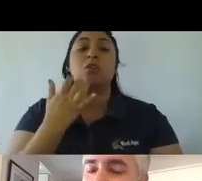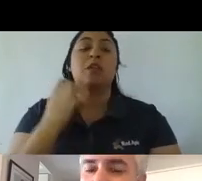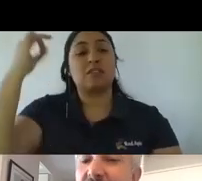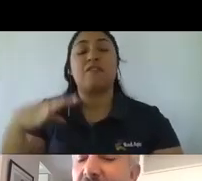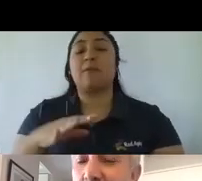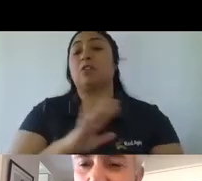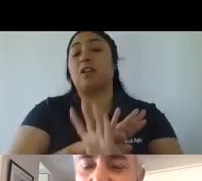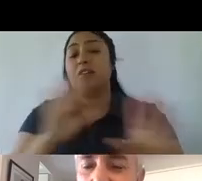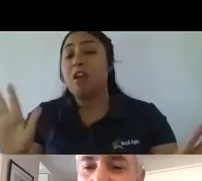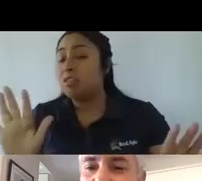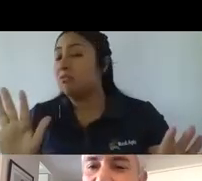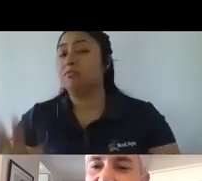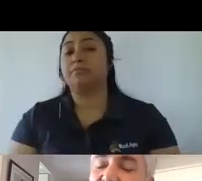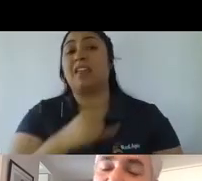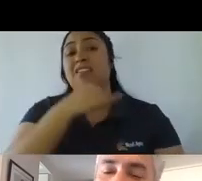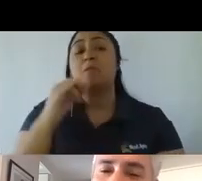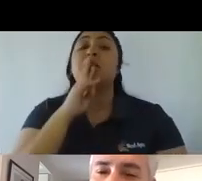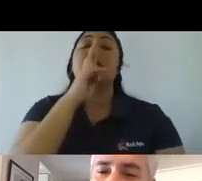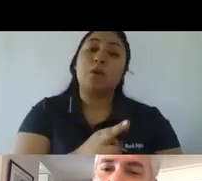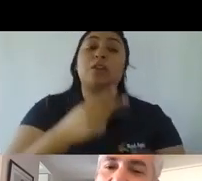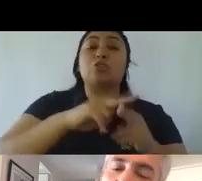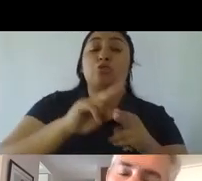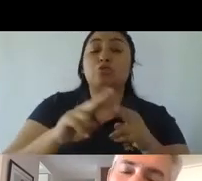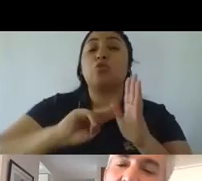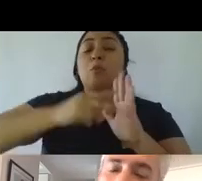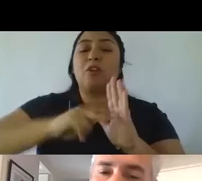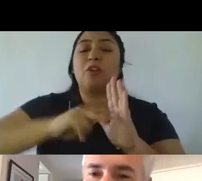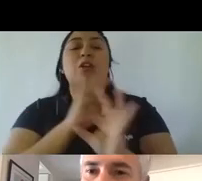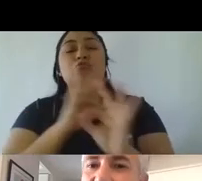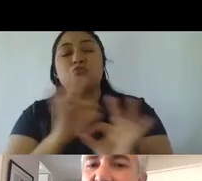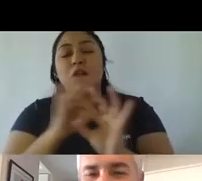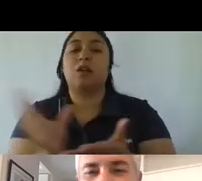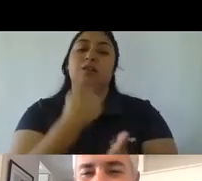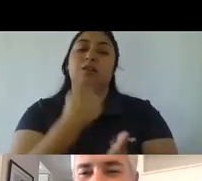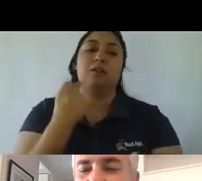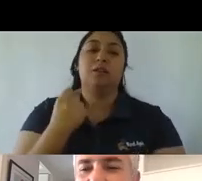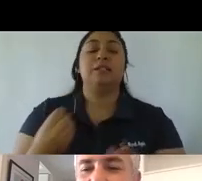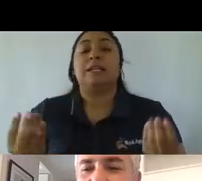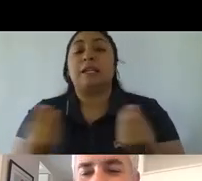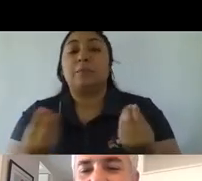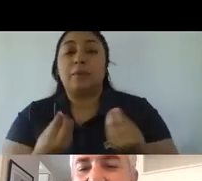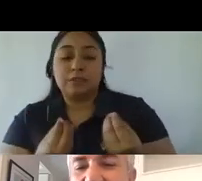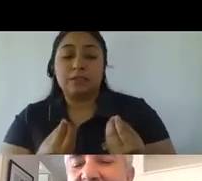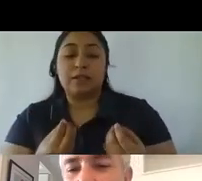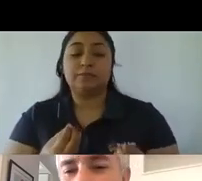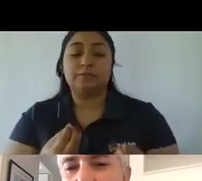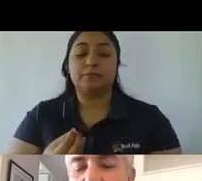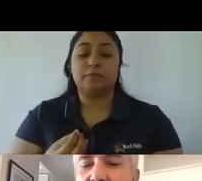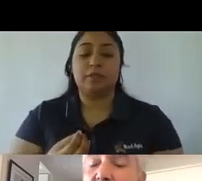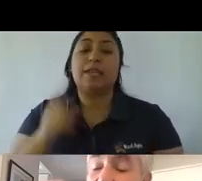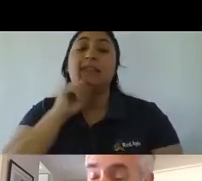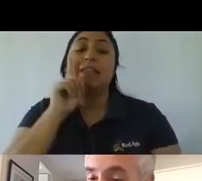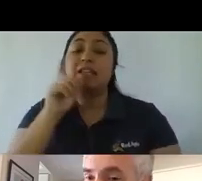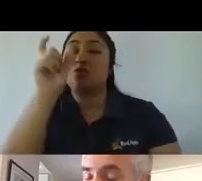respuesta resolución del problema no llega nunca ¿qué es lo que sucede? es que básicamente tienes a un cliente enojado